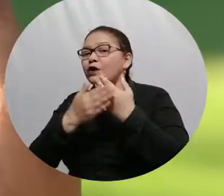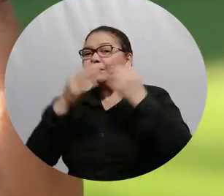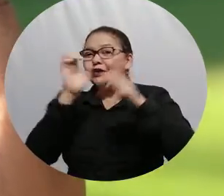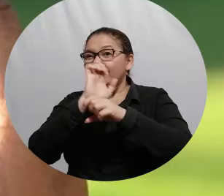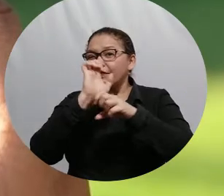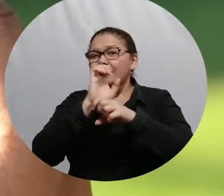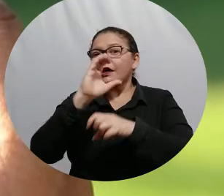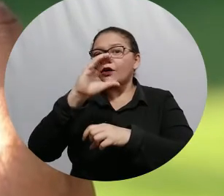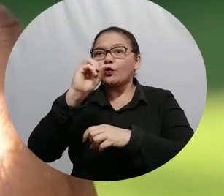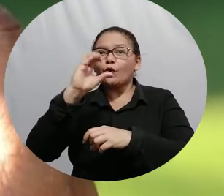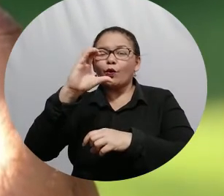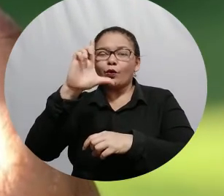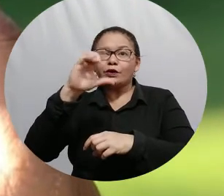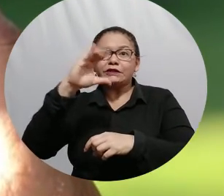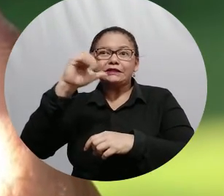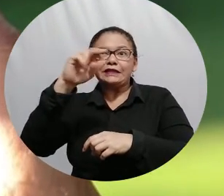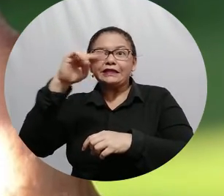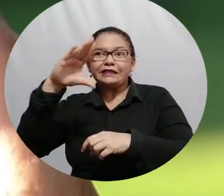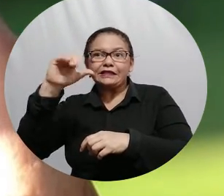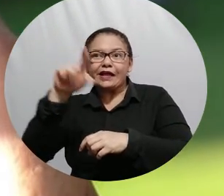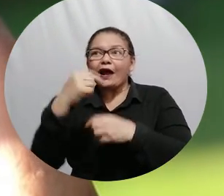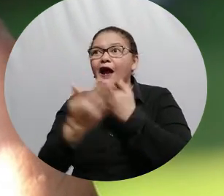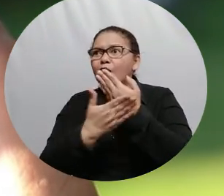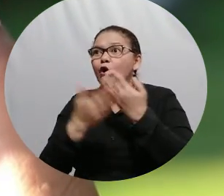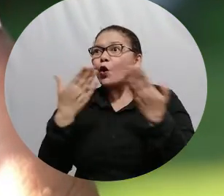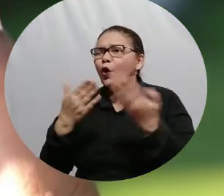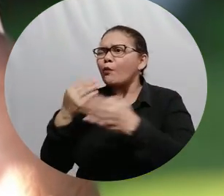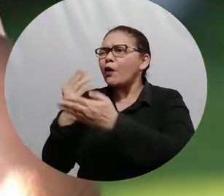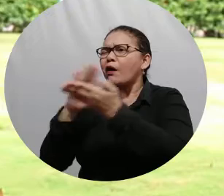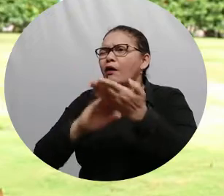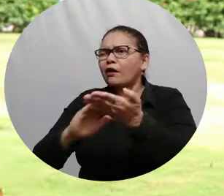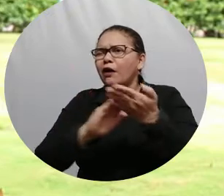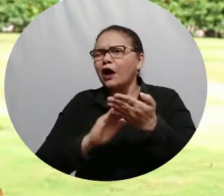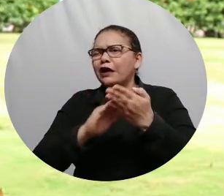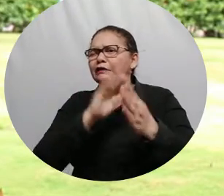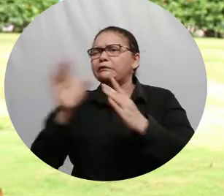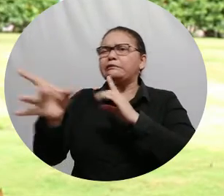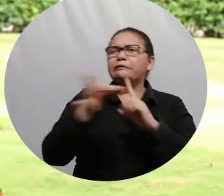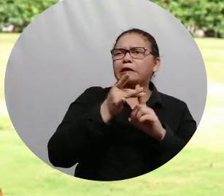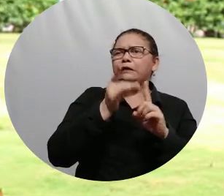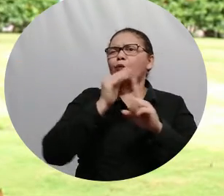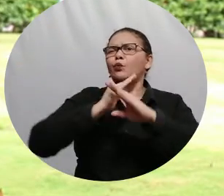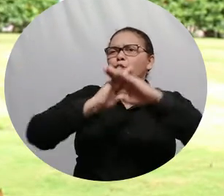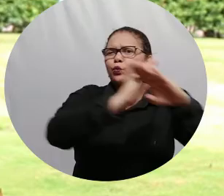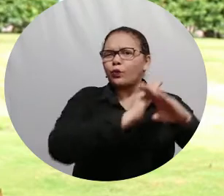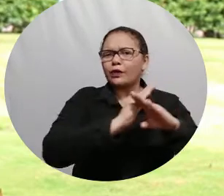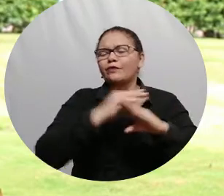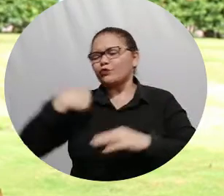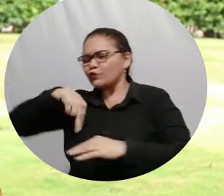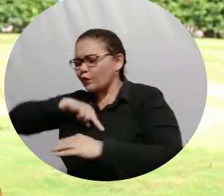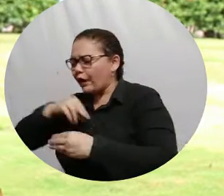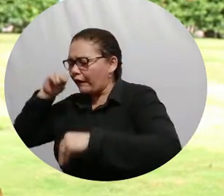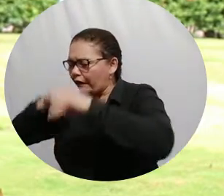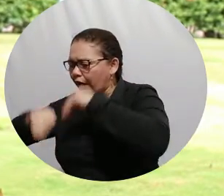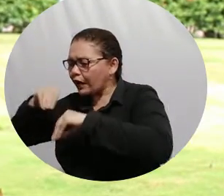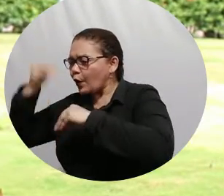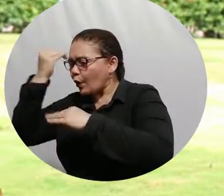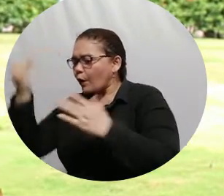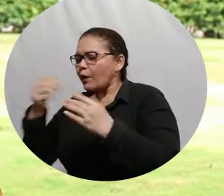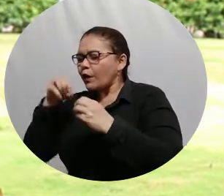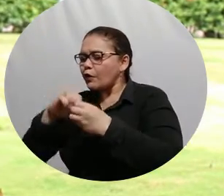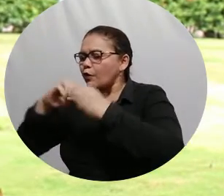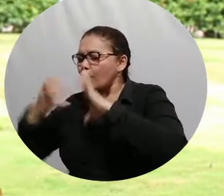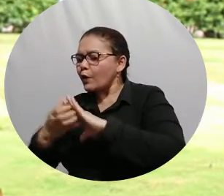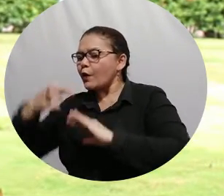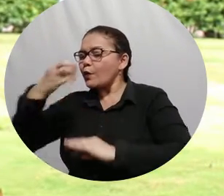financiaron proyectos que buscaran mitigar el riesgo de contagio para COVID-19. Nos ingresamos una escala de riesgo y unos códigos QR